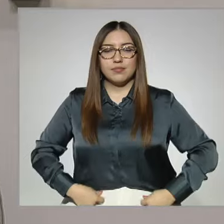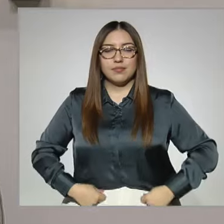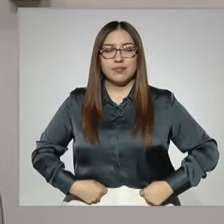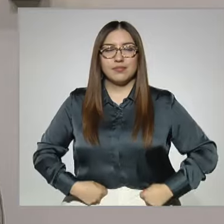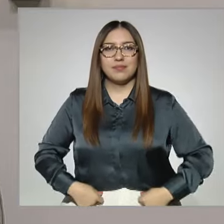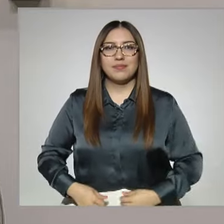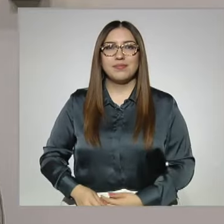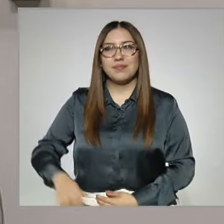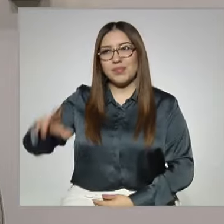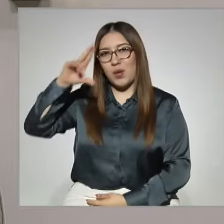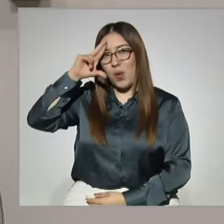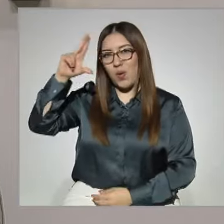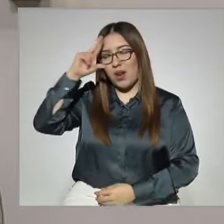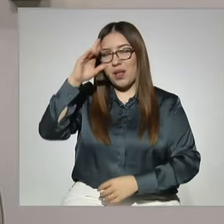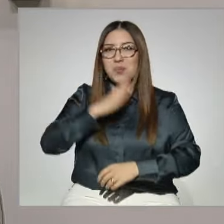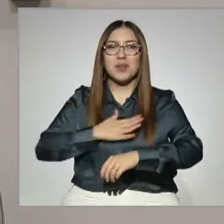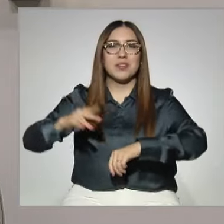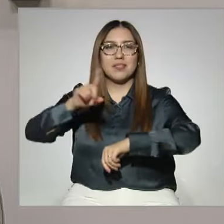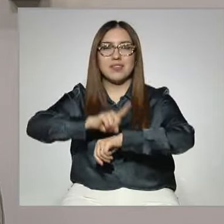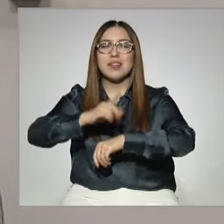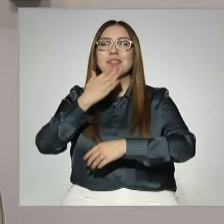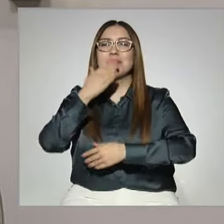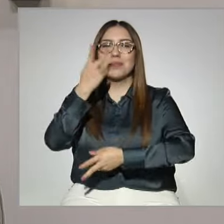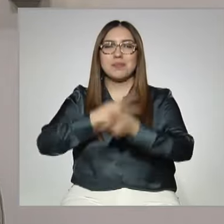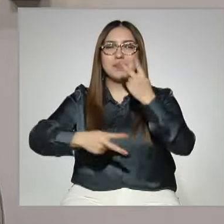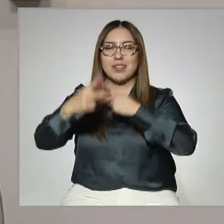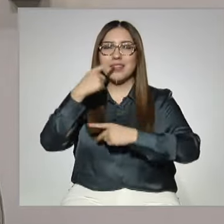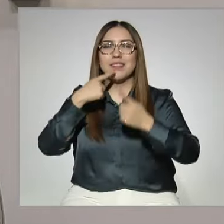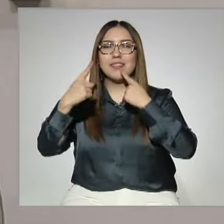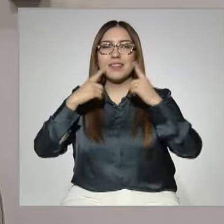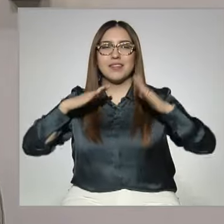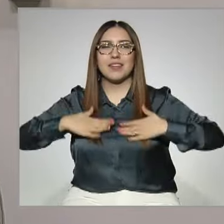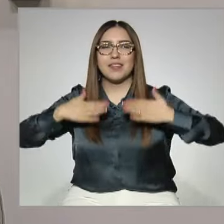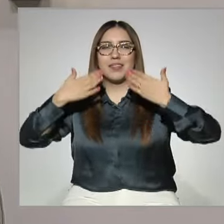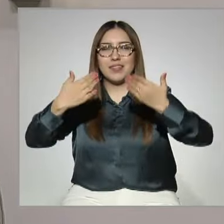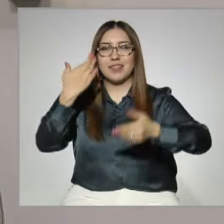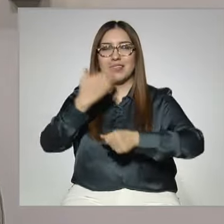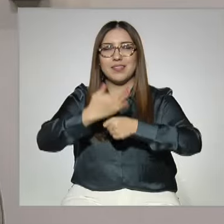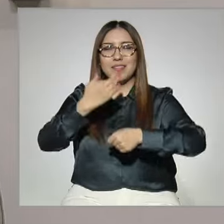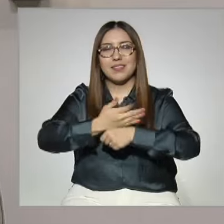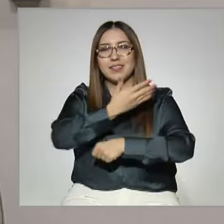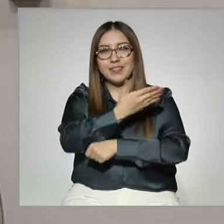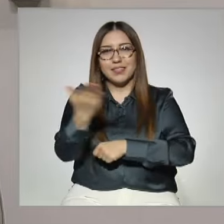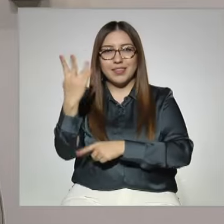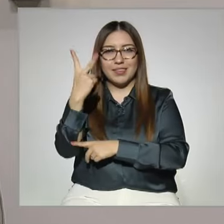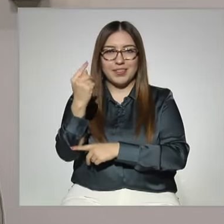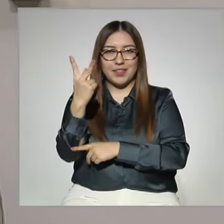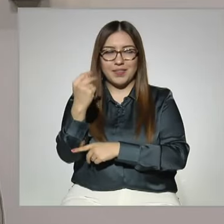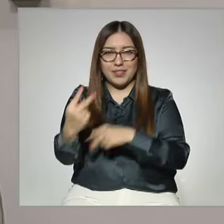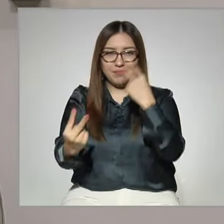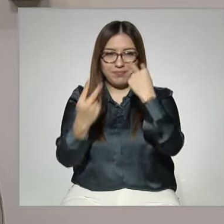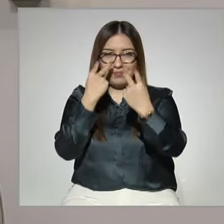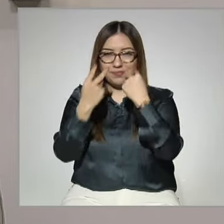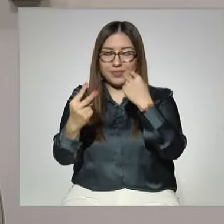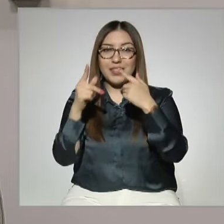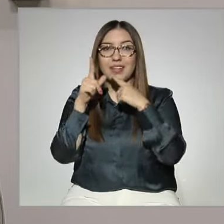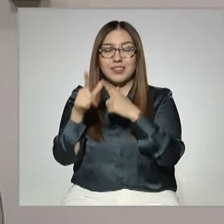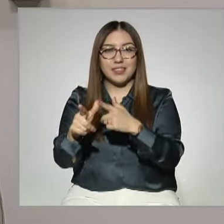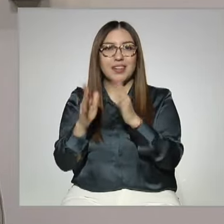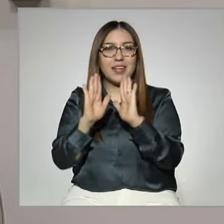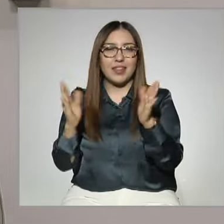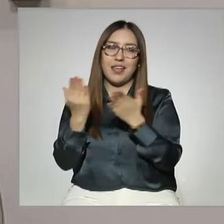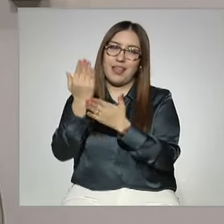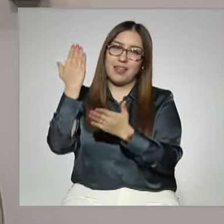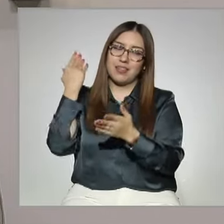Buenos días, bienvenidas, bienvenidos a Diálogos en Confianza. Estamos con ustedes en televisión, continuando con nuestra transmisión que ya